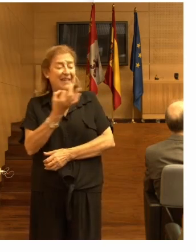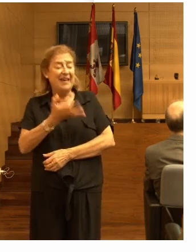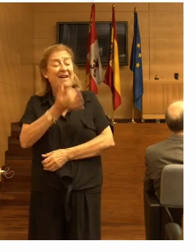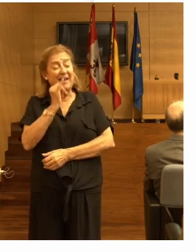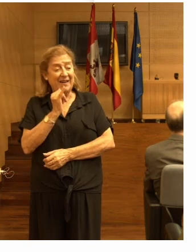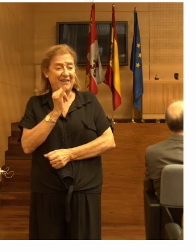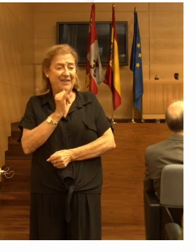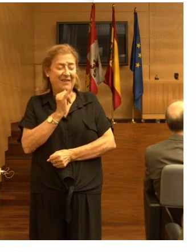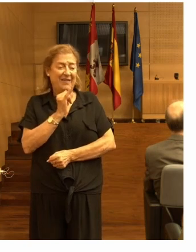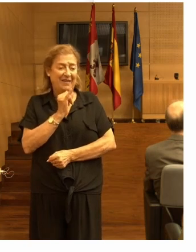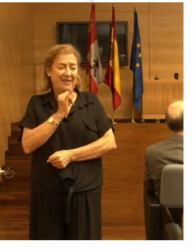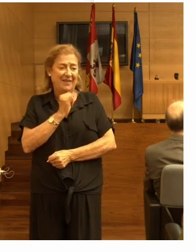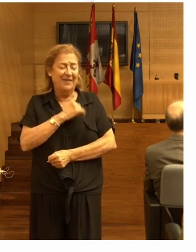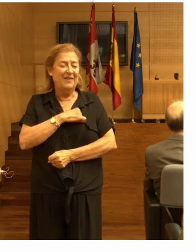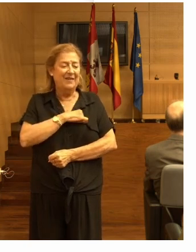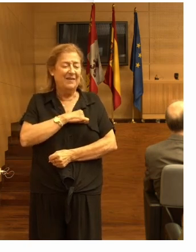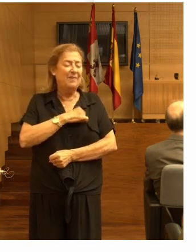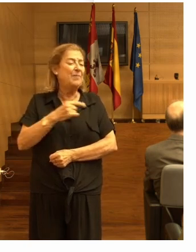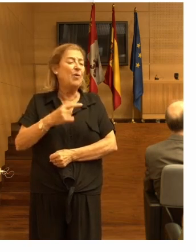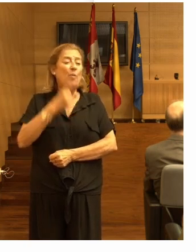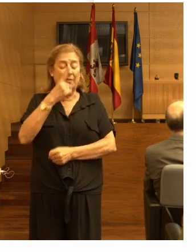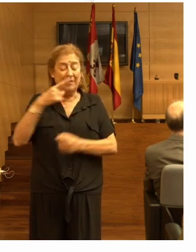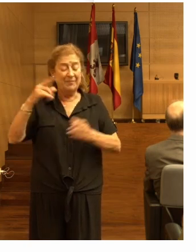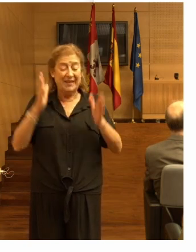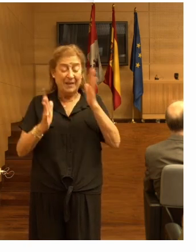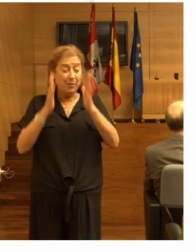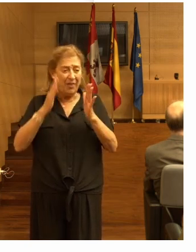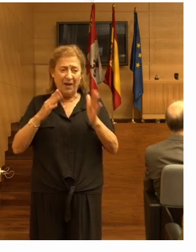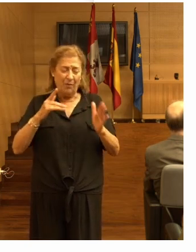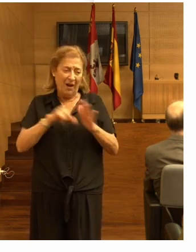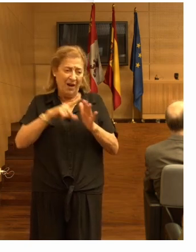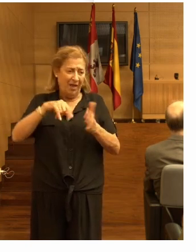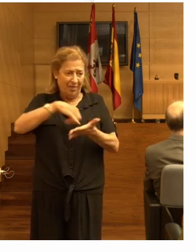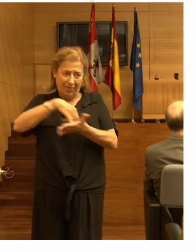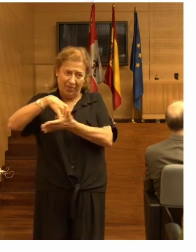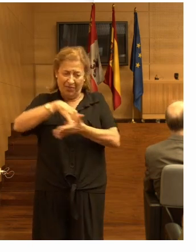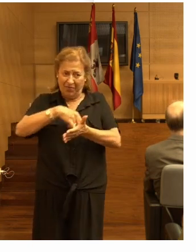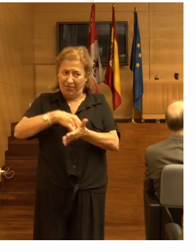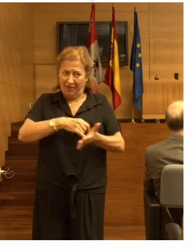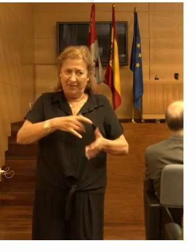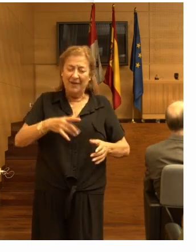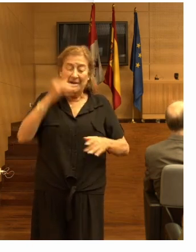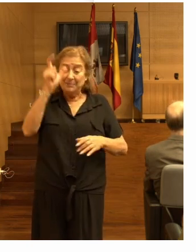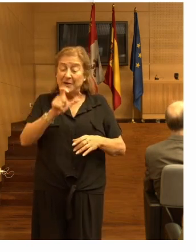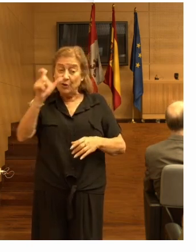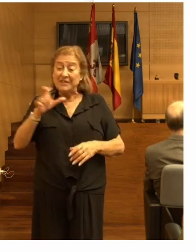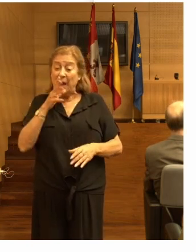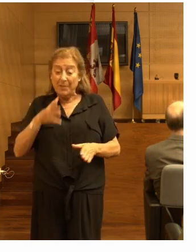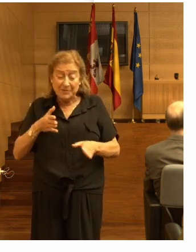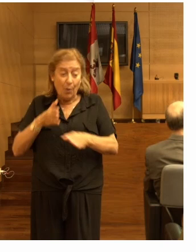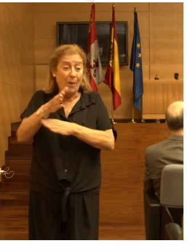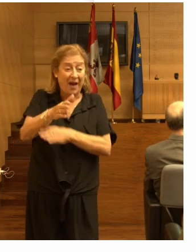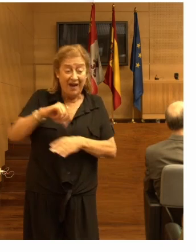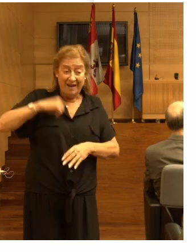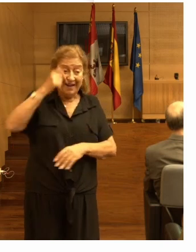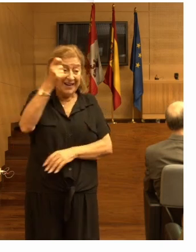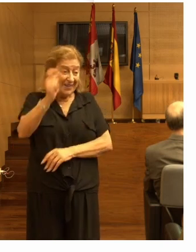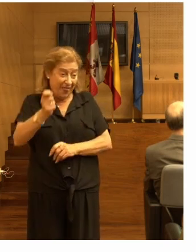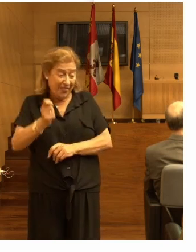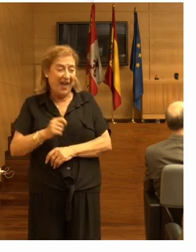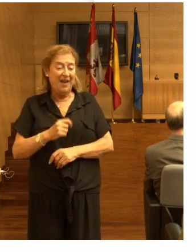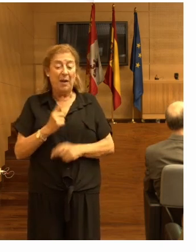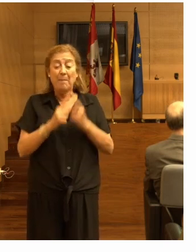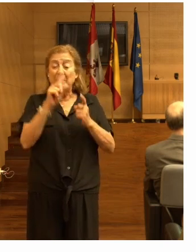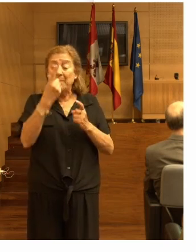un periodo muy vulnerable en que las personas que acaban de llegar a una residencia, durante los